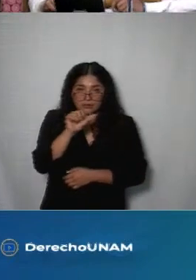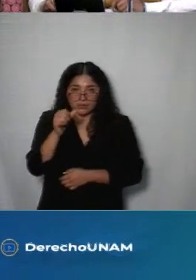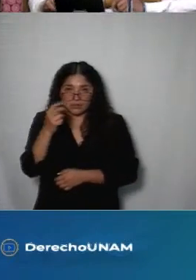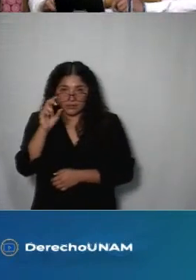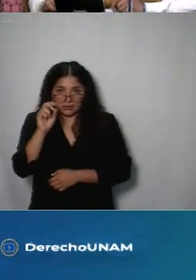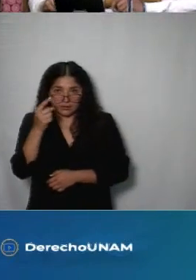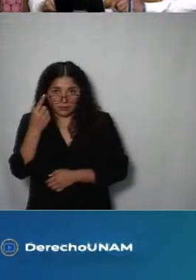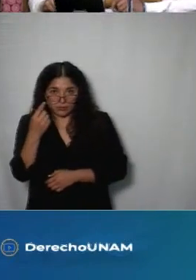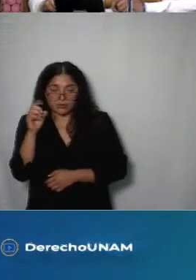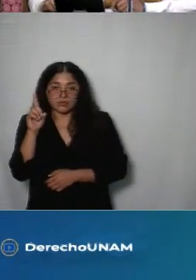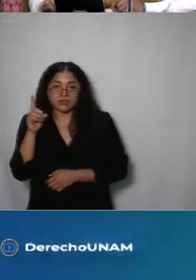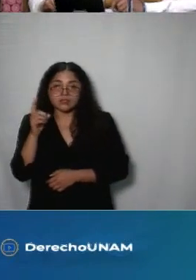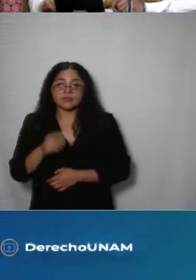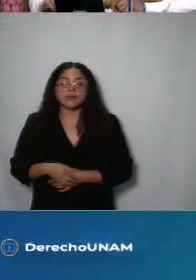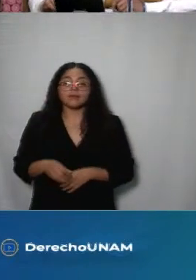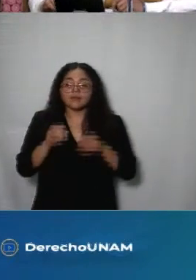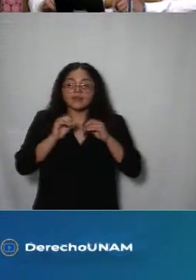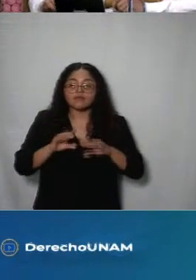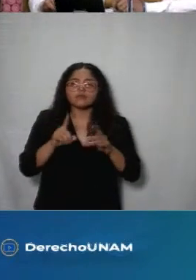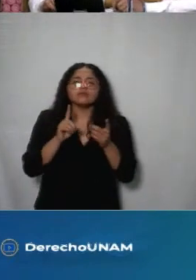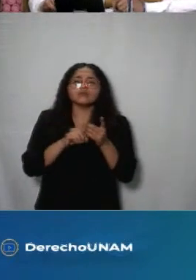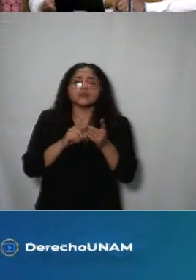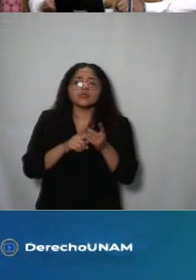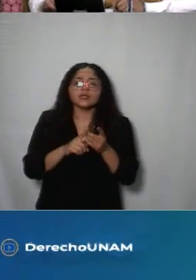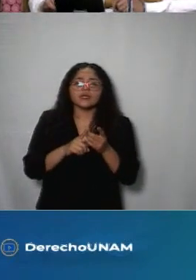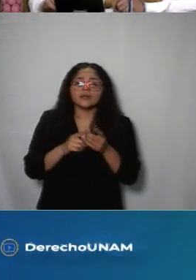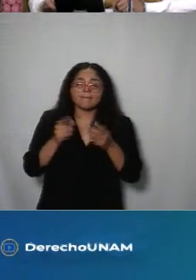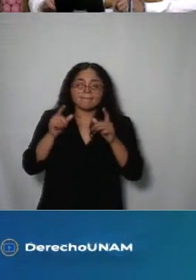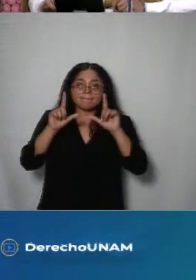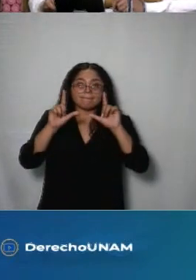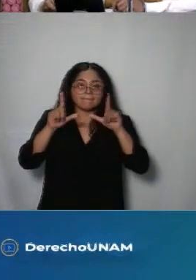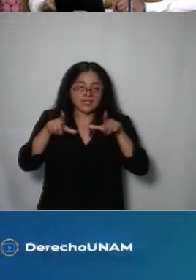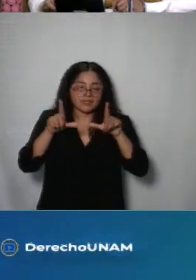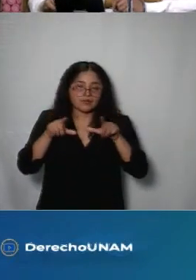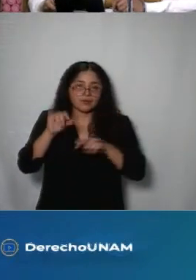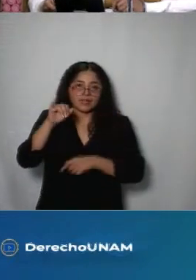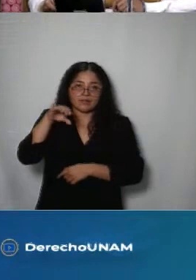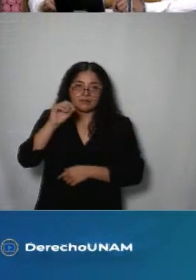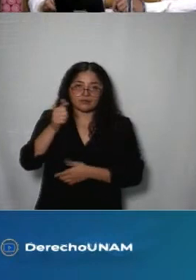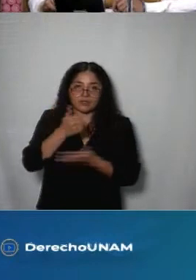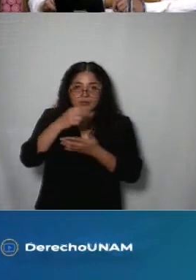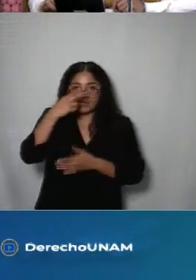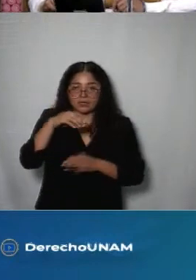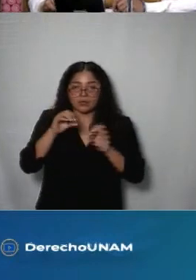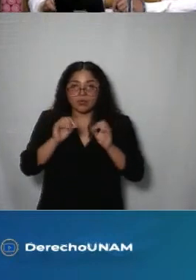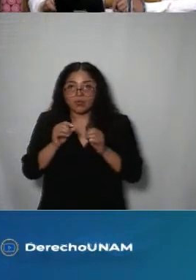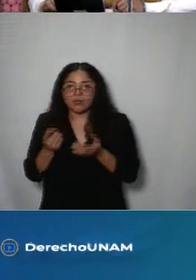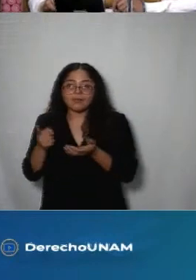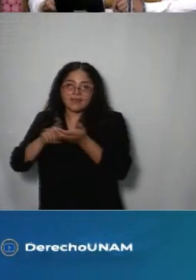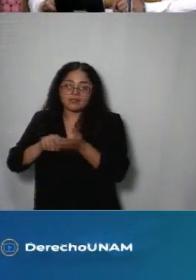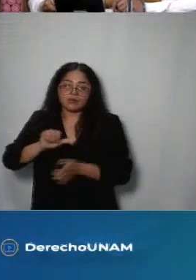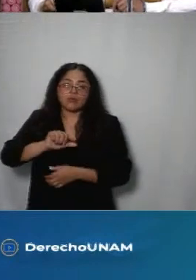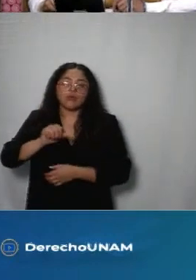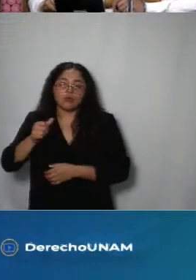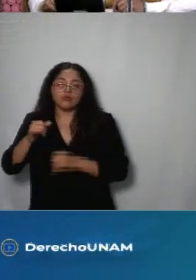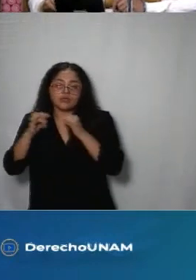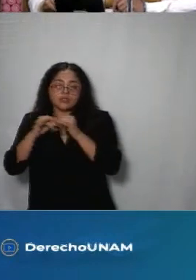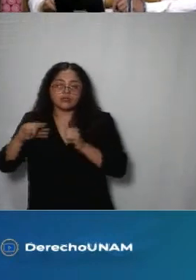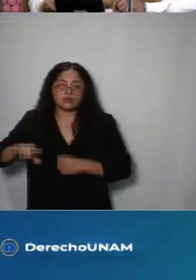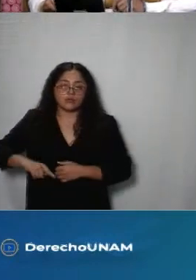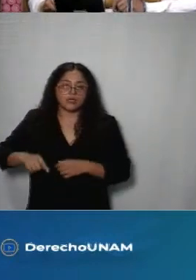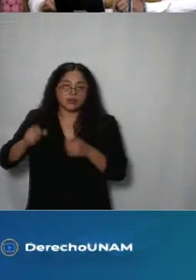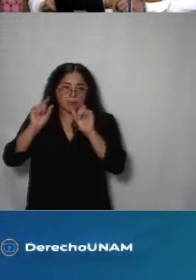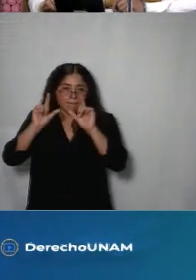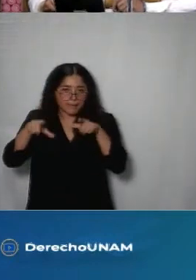difundido tanto en portales institucionales de los propios sujetos obligados de manera proactiva y reportado también